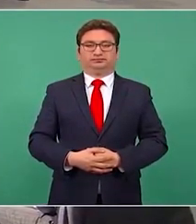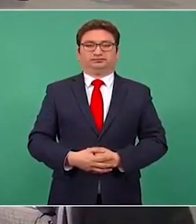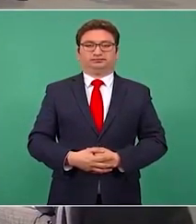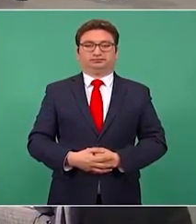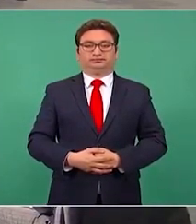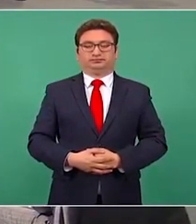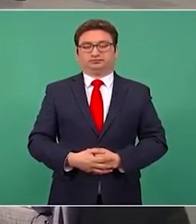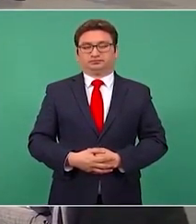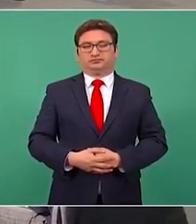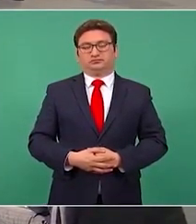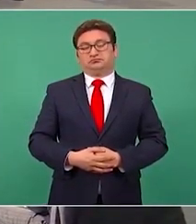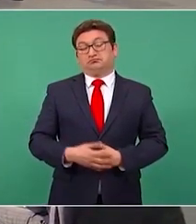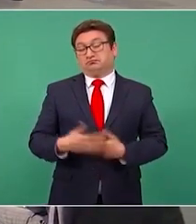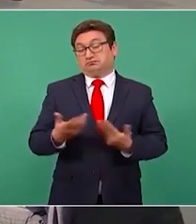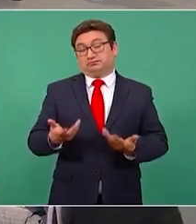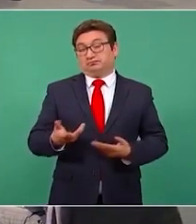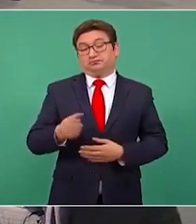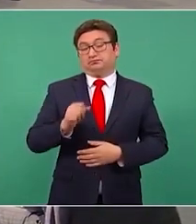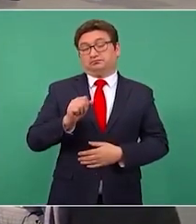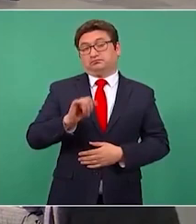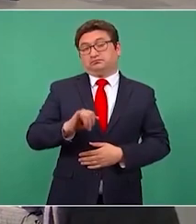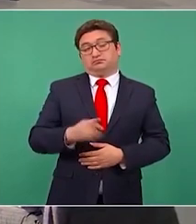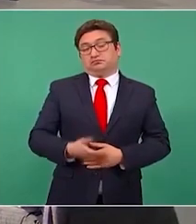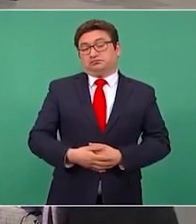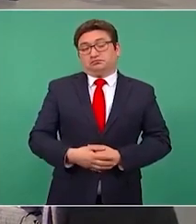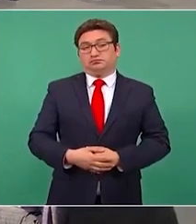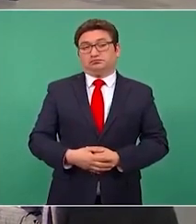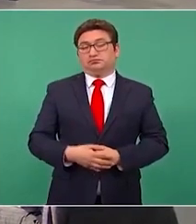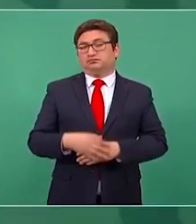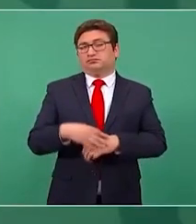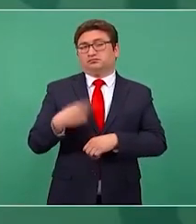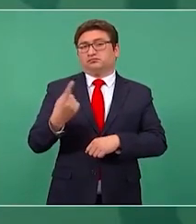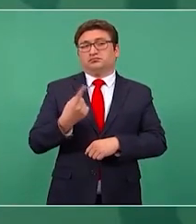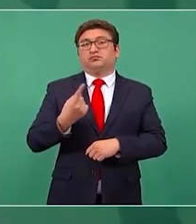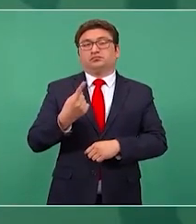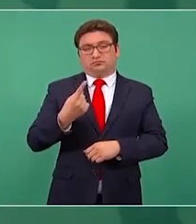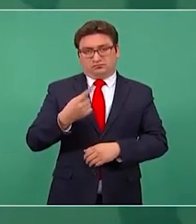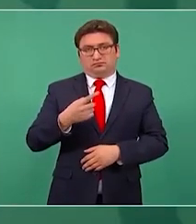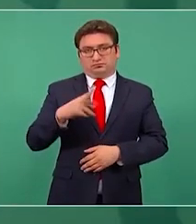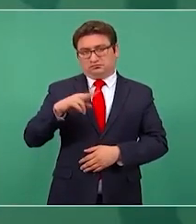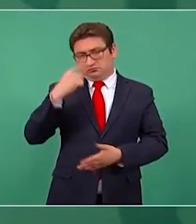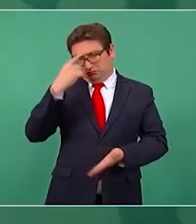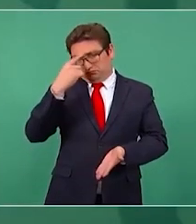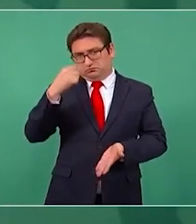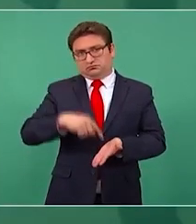Porque es creíble.